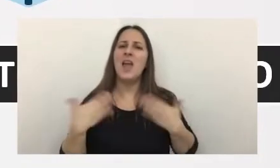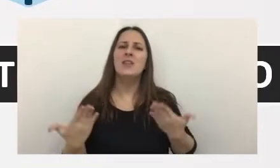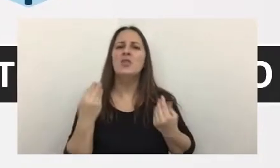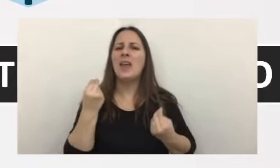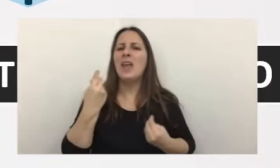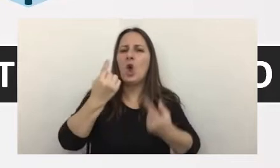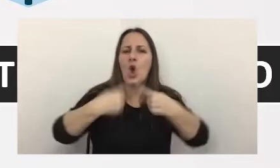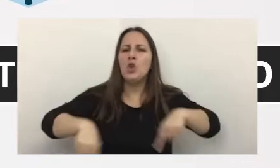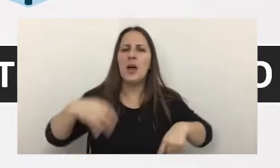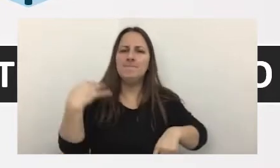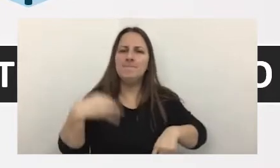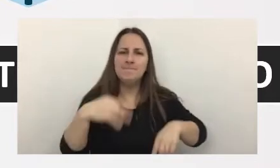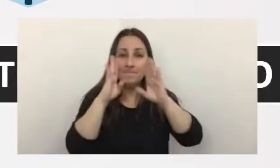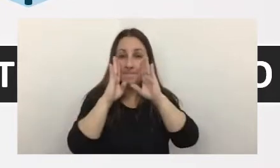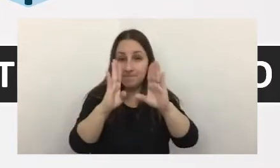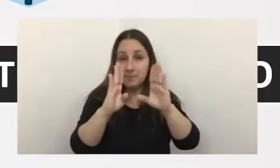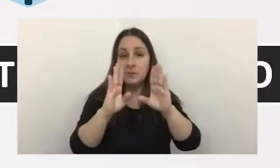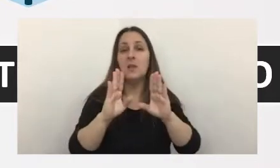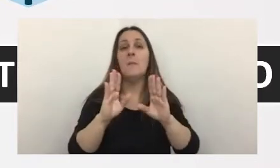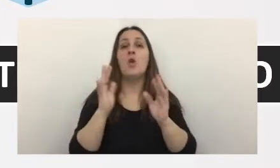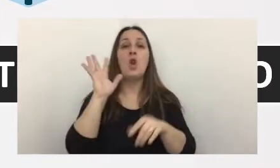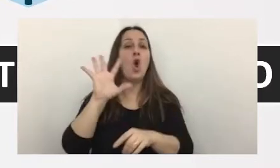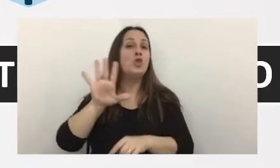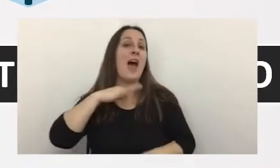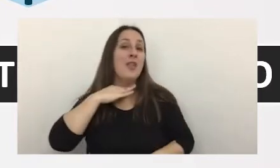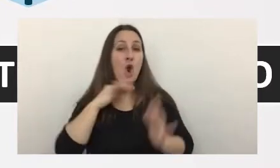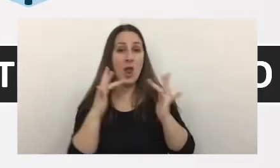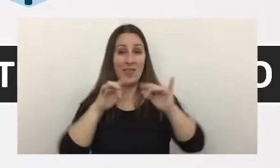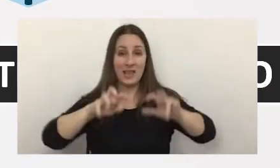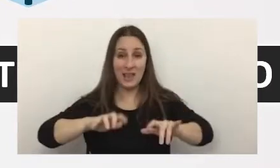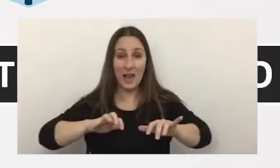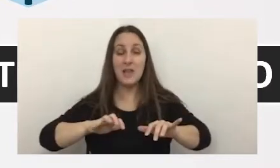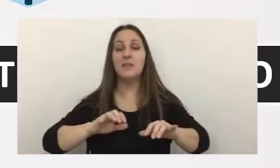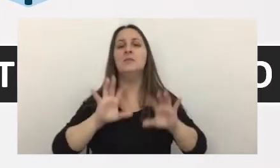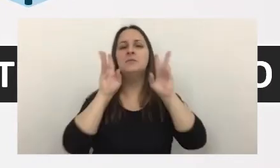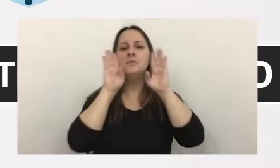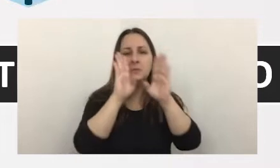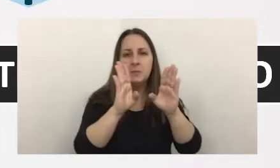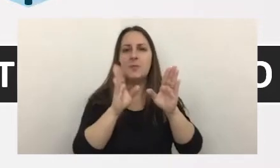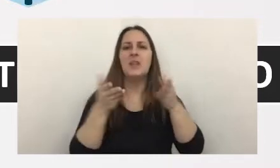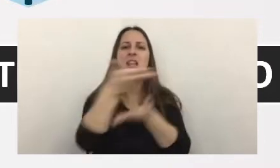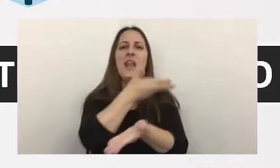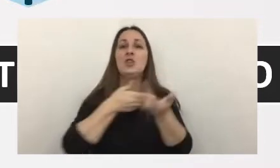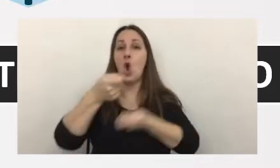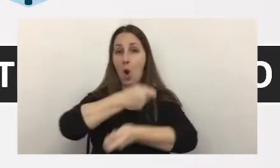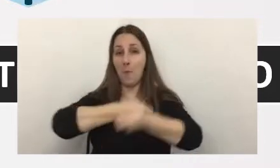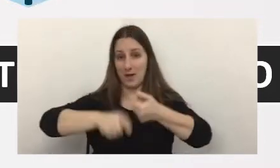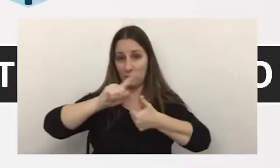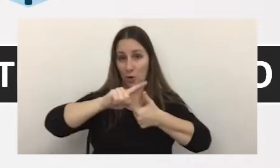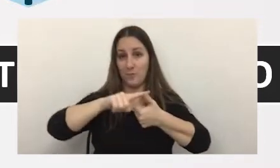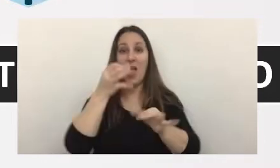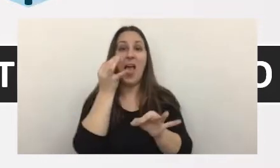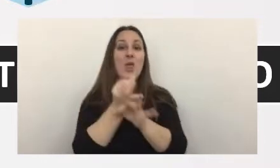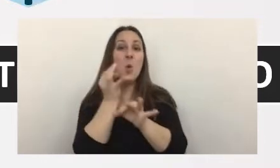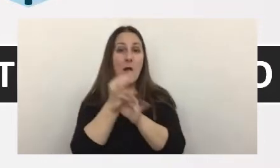atención que estamos observando por parte de los ciberdelincuentes todo lo que tenga que ver con interacción comercial la educación